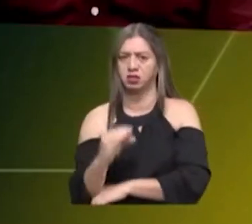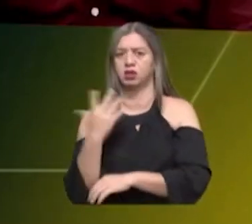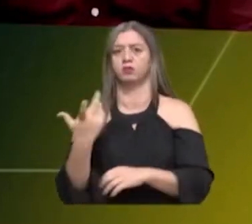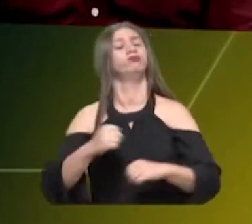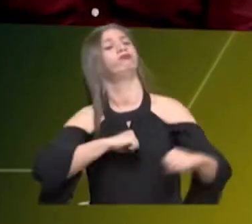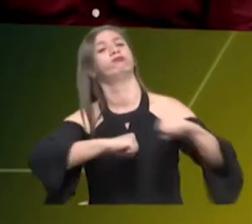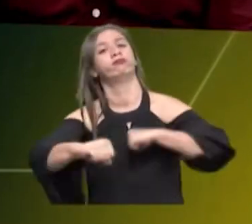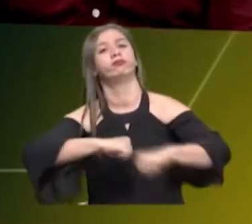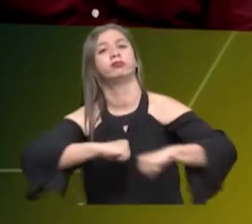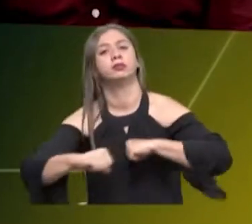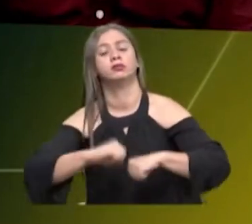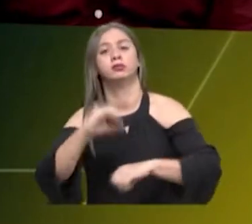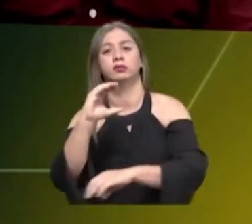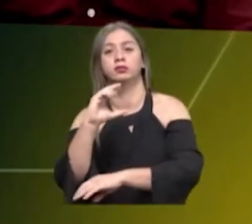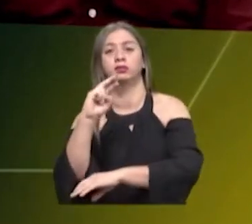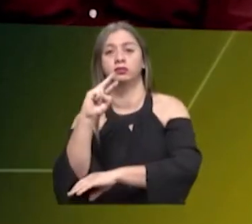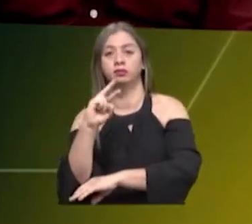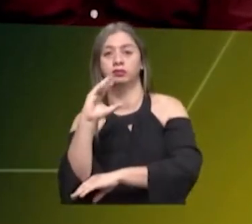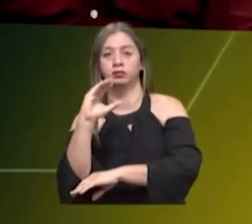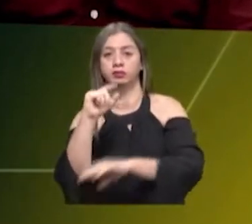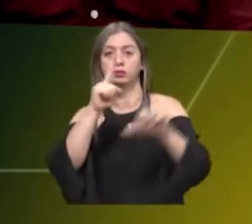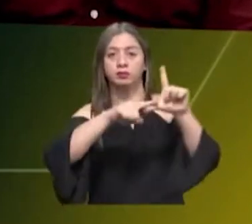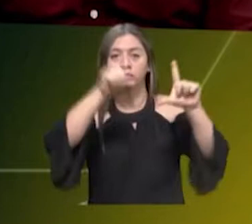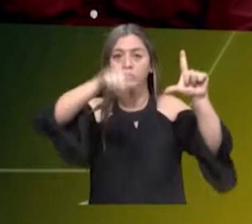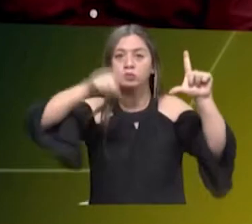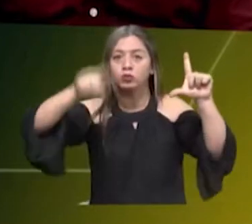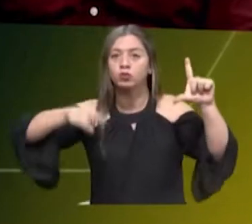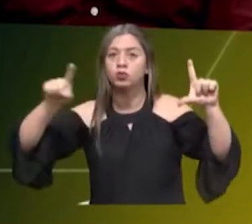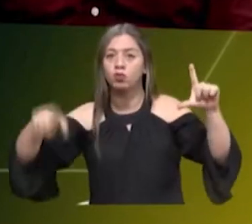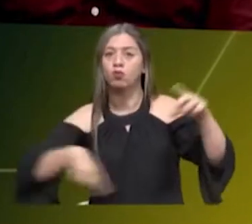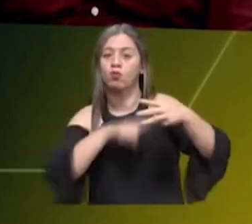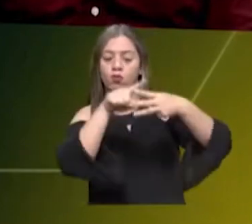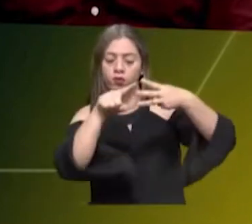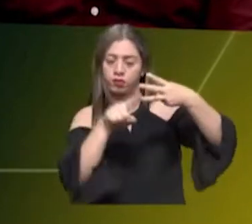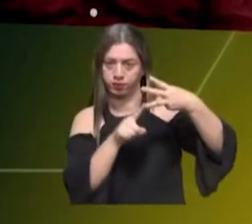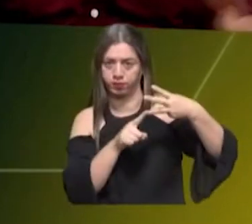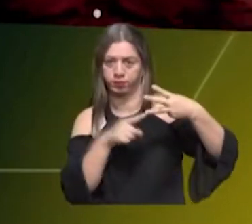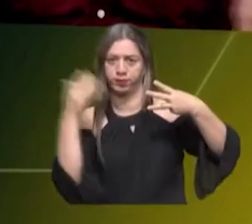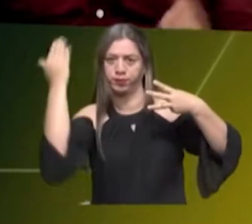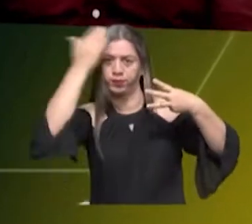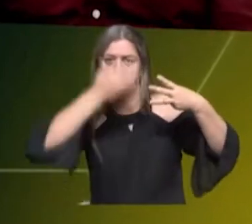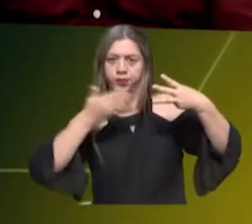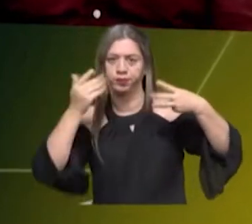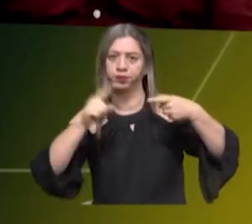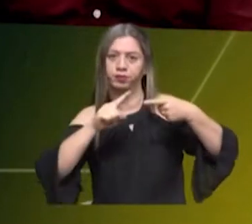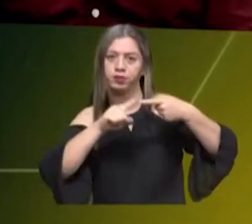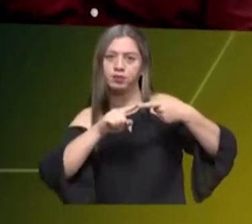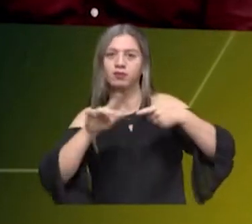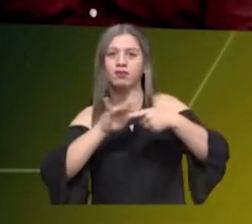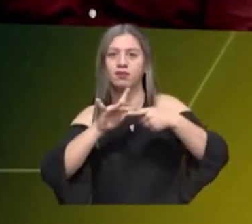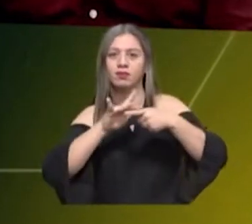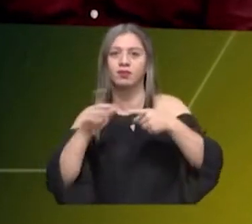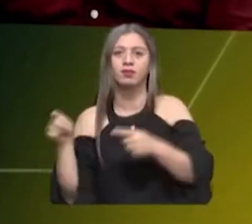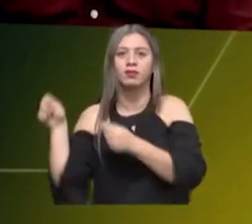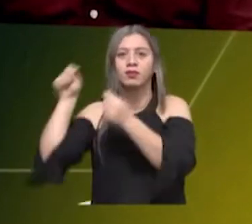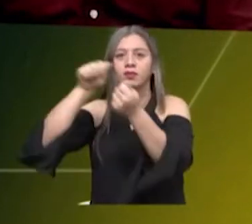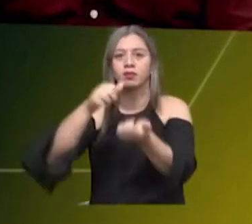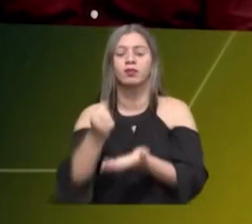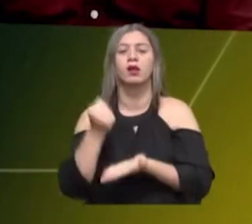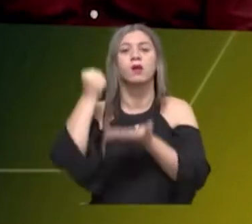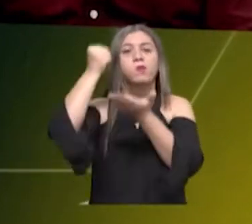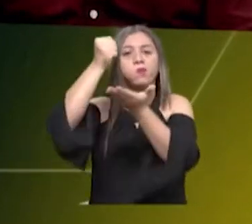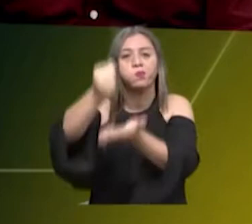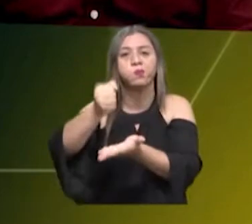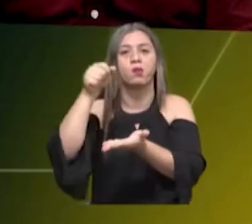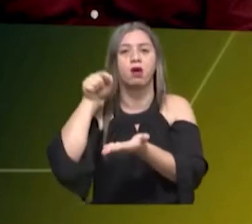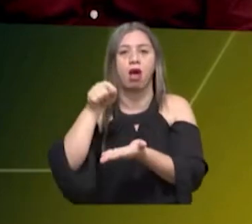gestión de la CBC se mide con tres parámetros, básicamente. Lo que es el nivel de ejecución financiero, que es